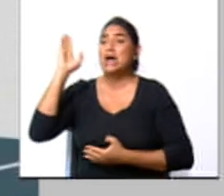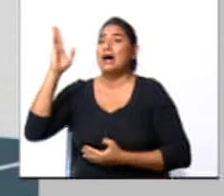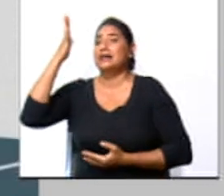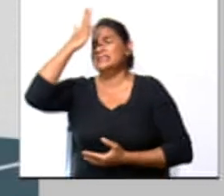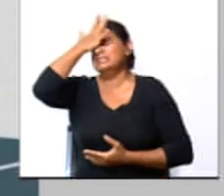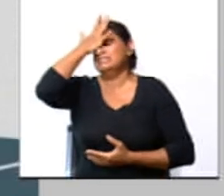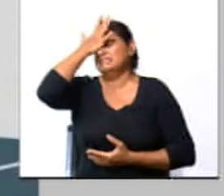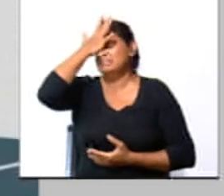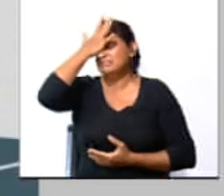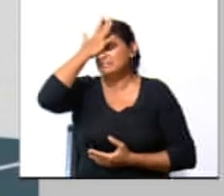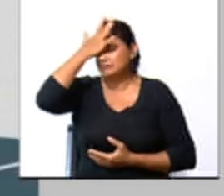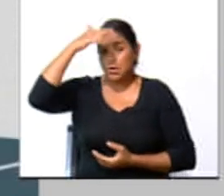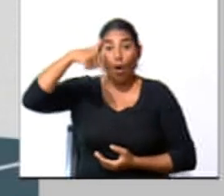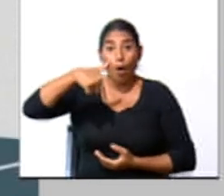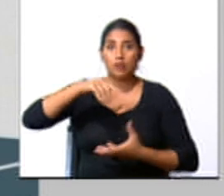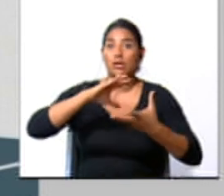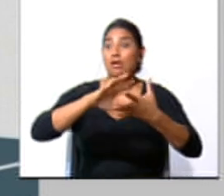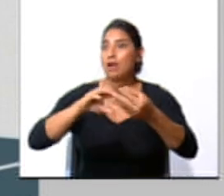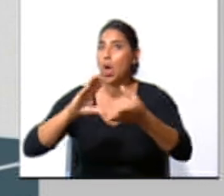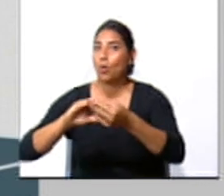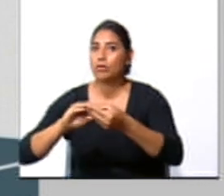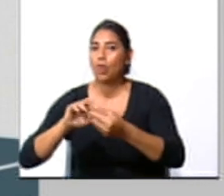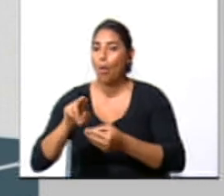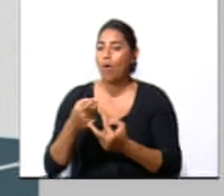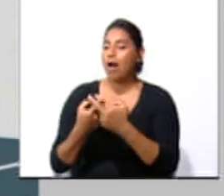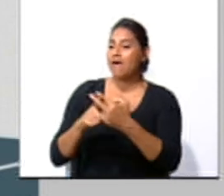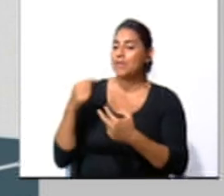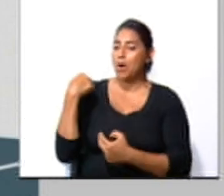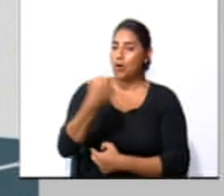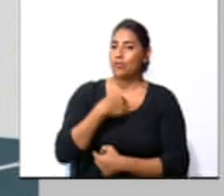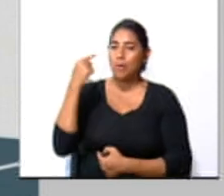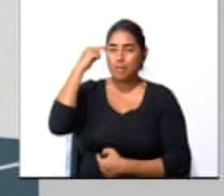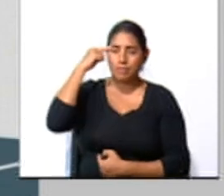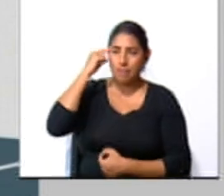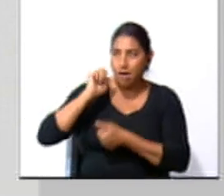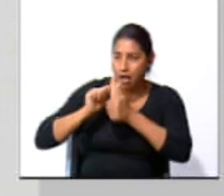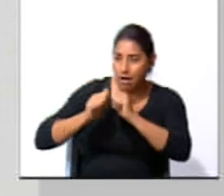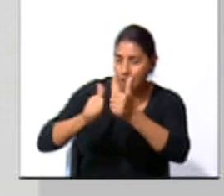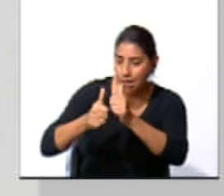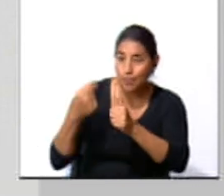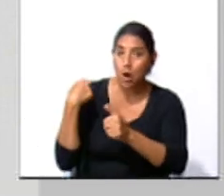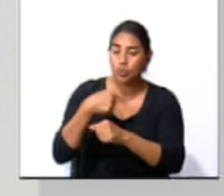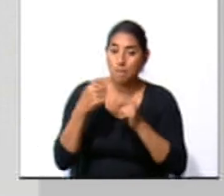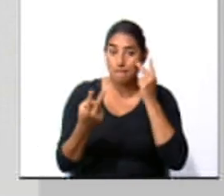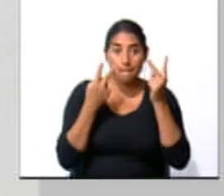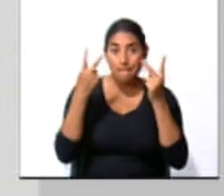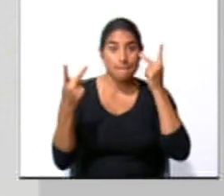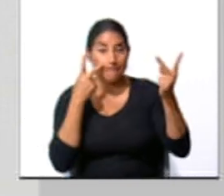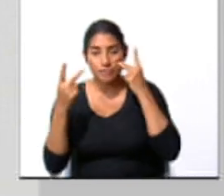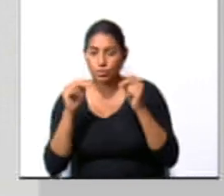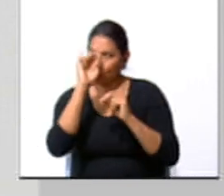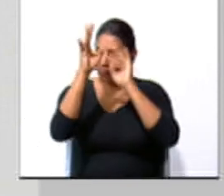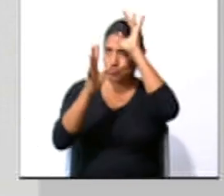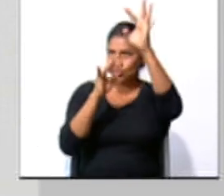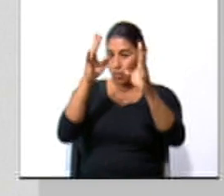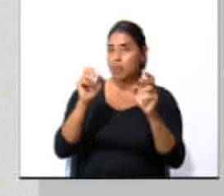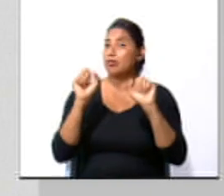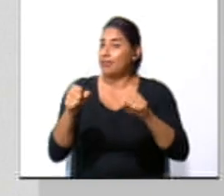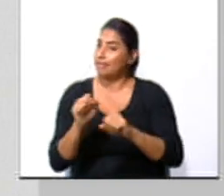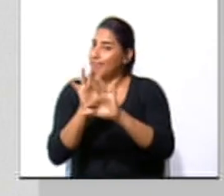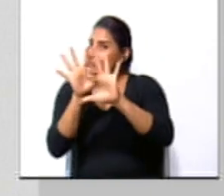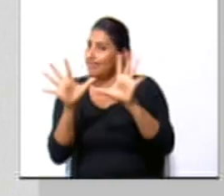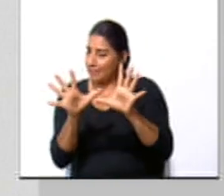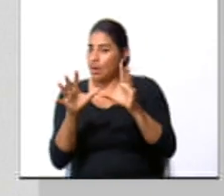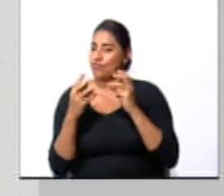prueba, hoy te cuento de una herramienta para entrenar tu cerebro para ser más visual, creativo y, por supuesto,